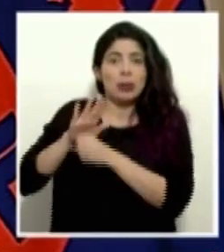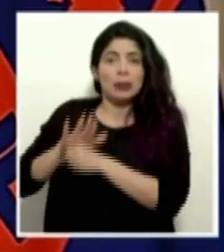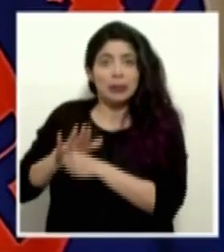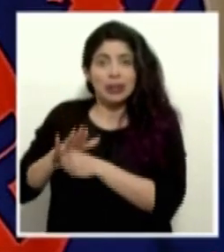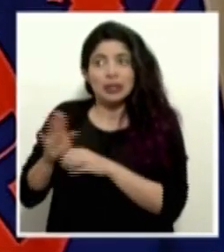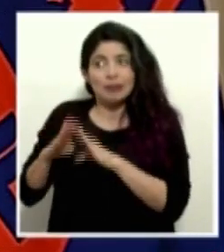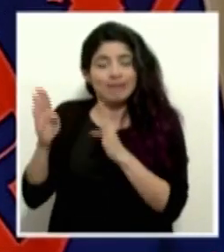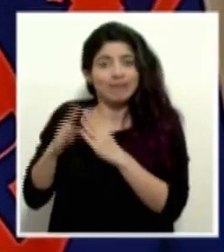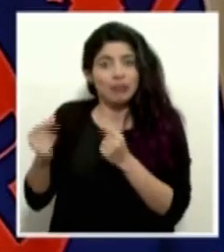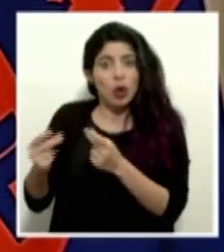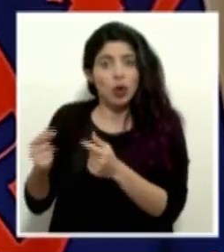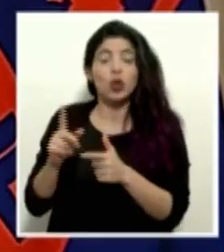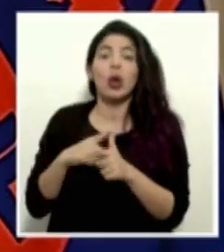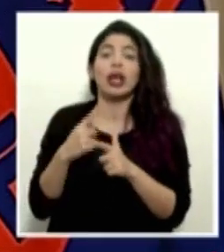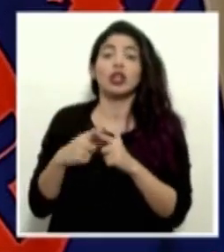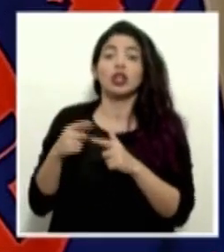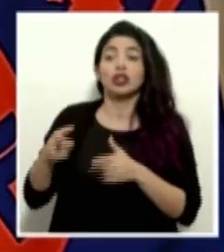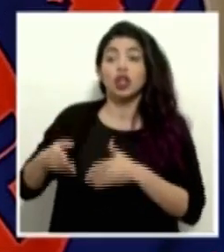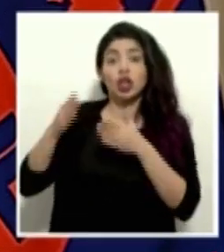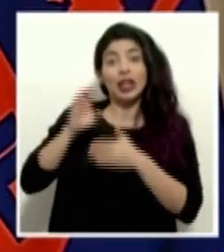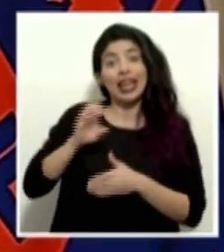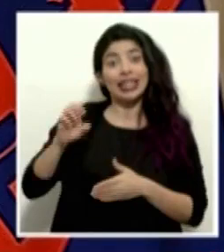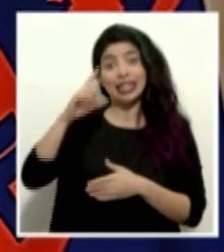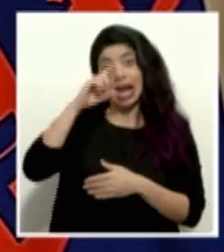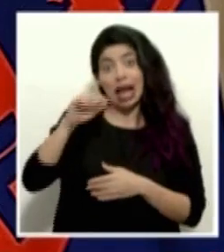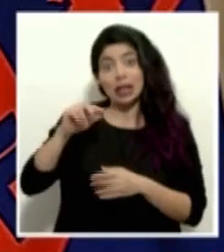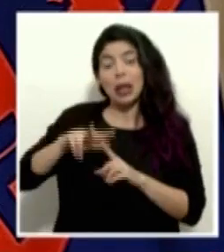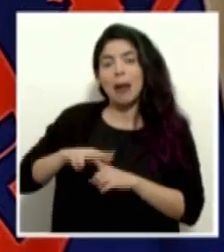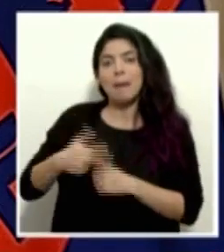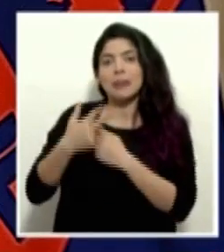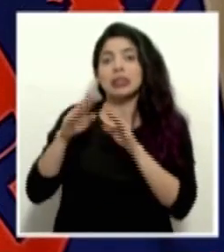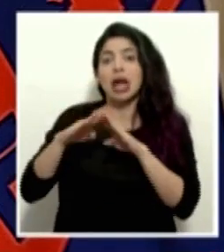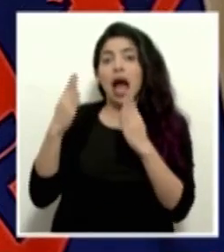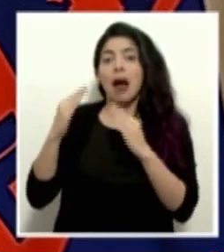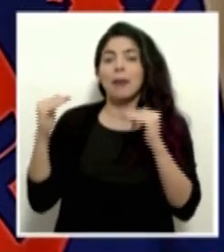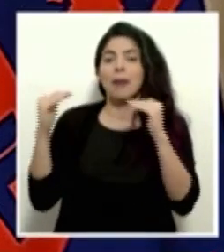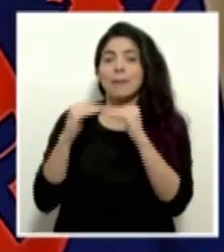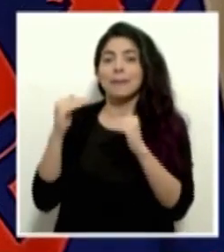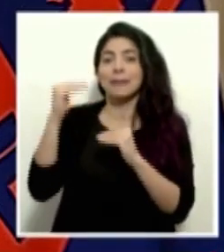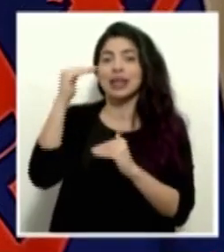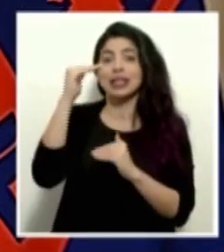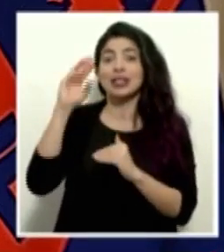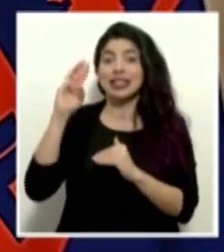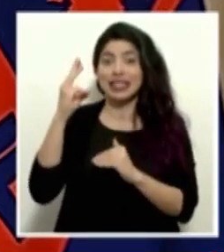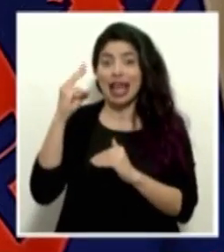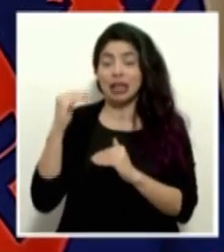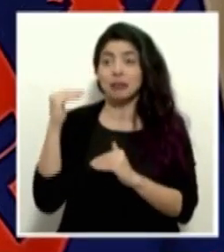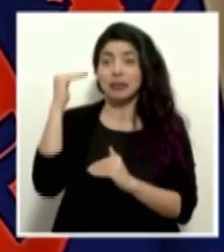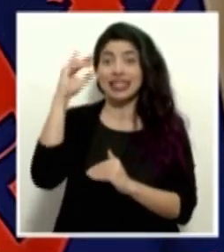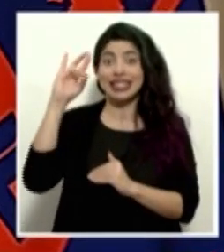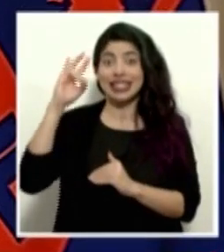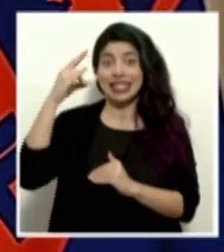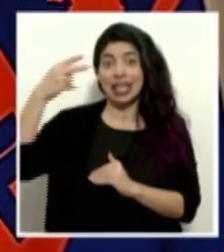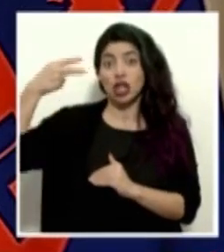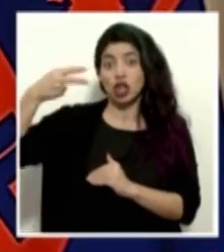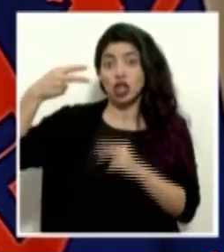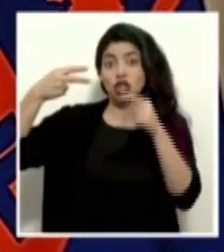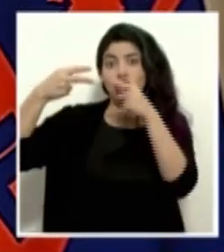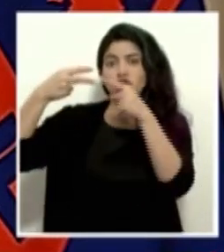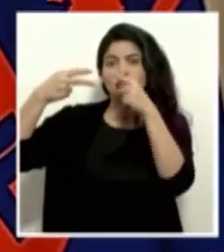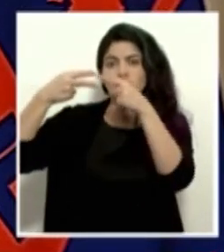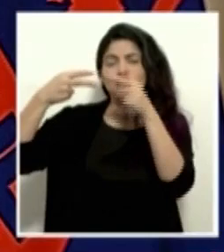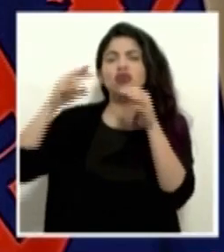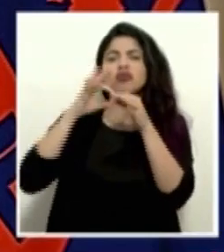estamos previendo es empezar con los pisos 6 y 7 de Torre Este, que van a ser todos de cuidados